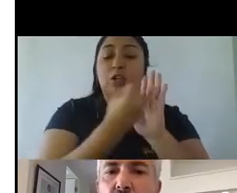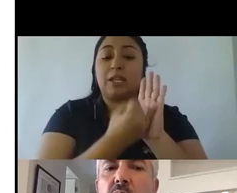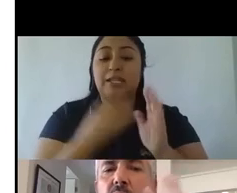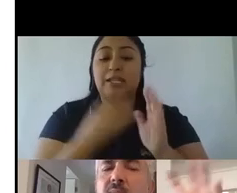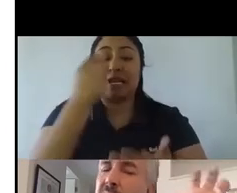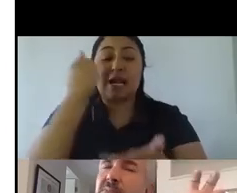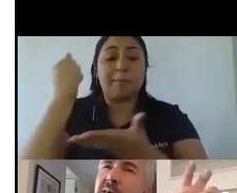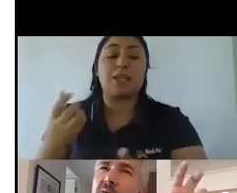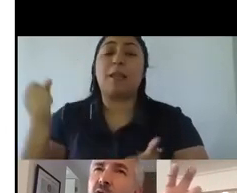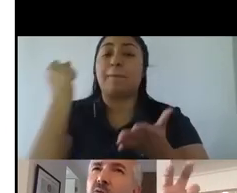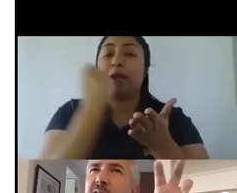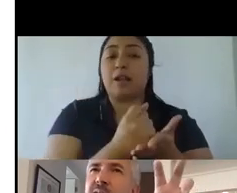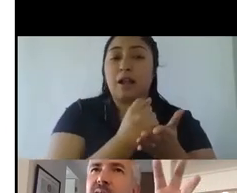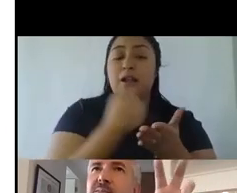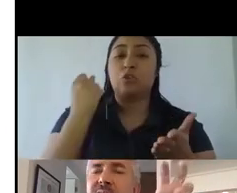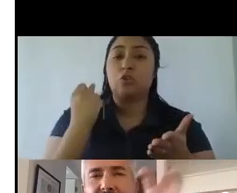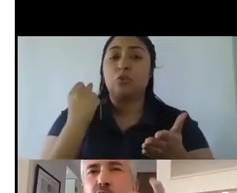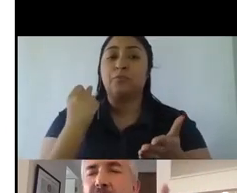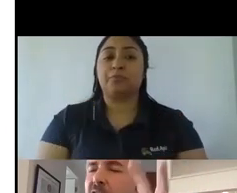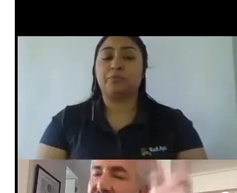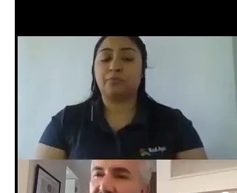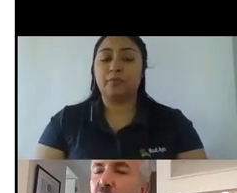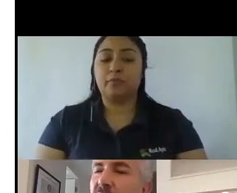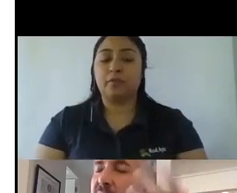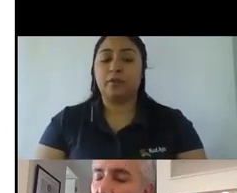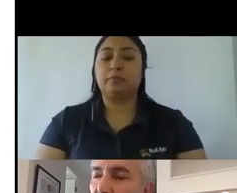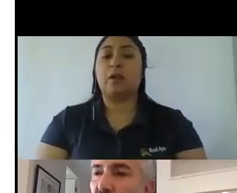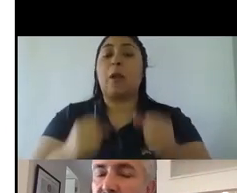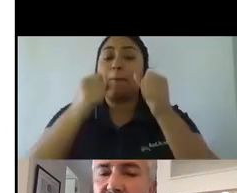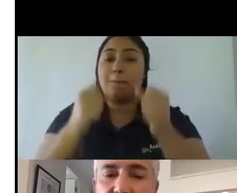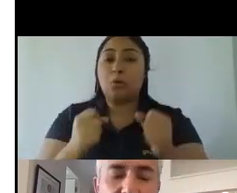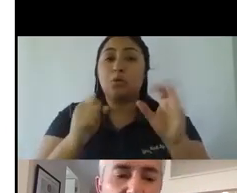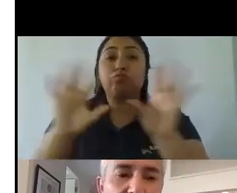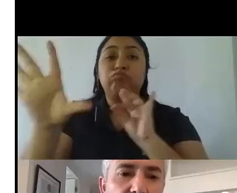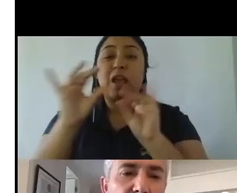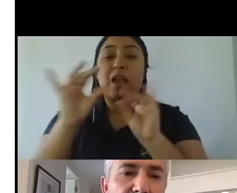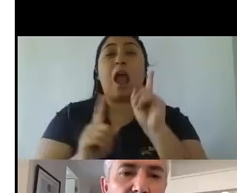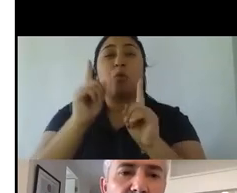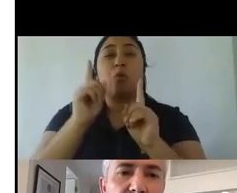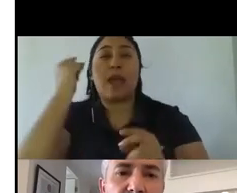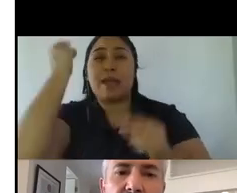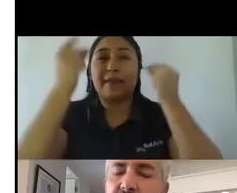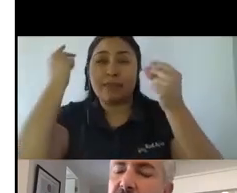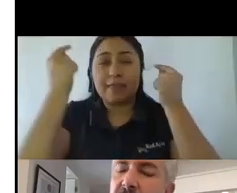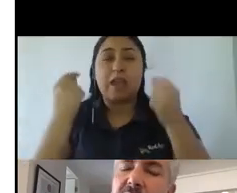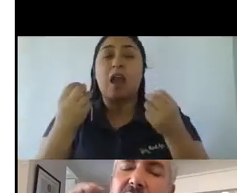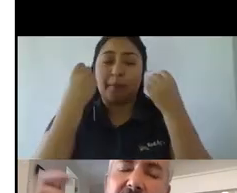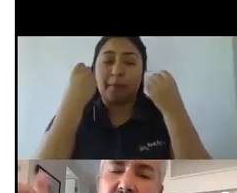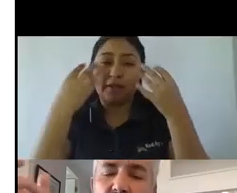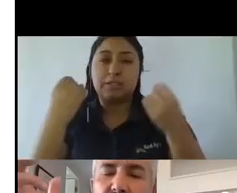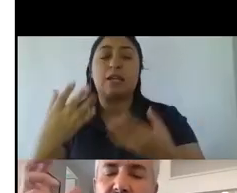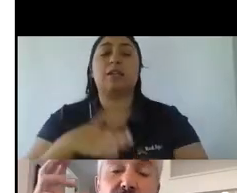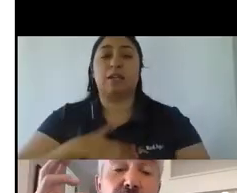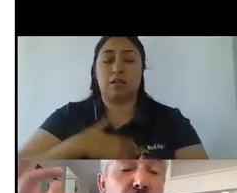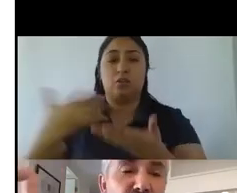o como sacar algunas o extraer algunas ideas algunos aprendizajes que es lo que quiero compartir hoy día entonces en